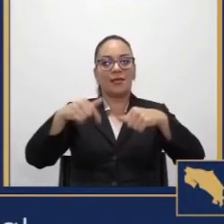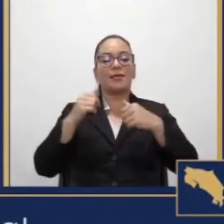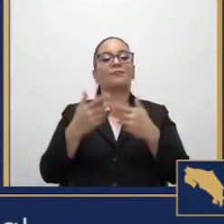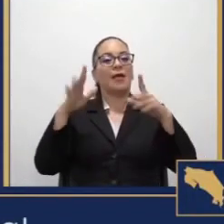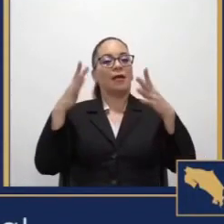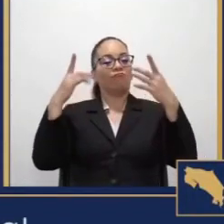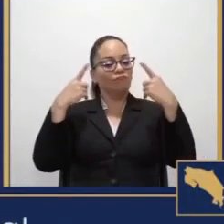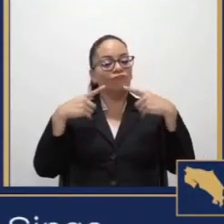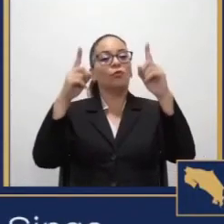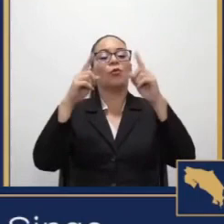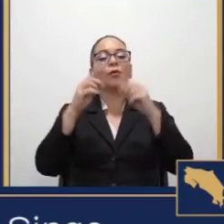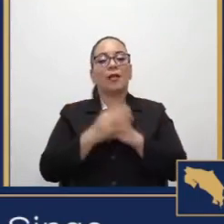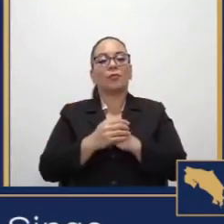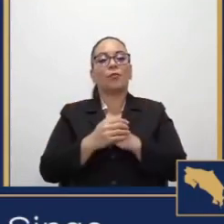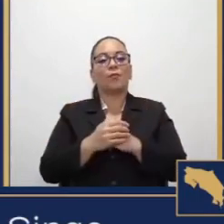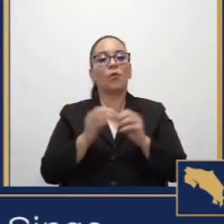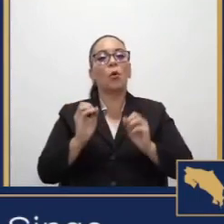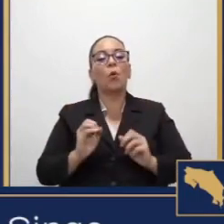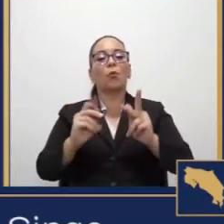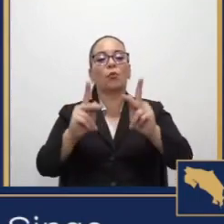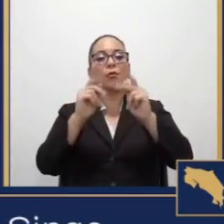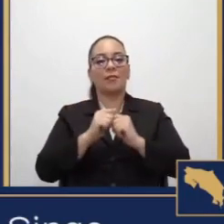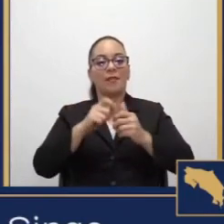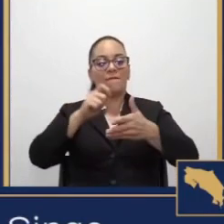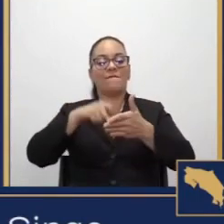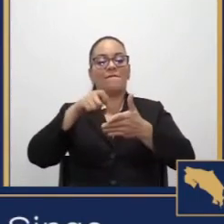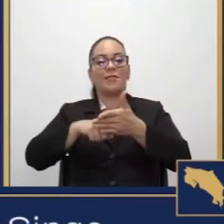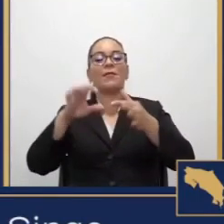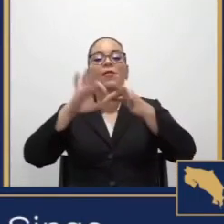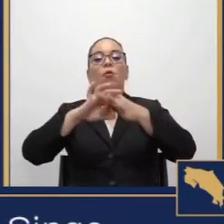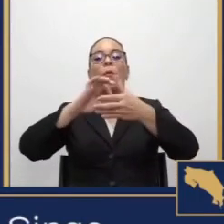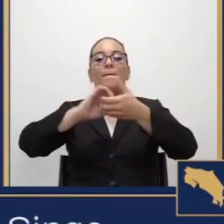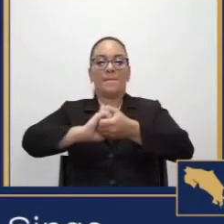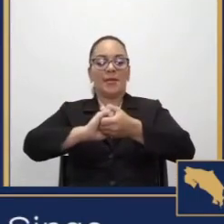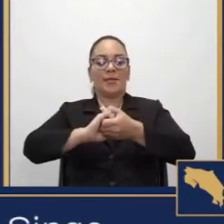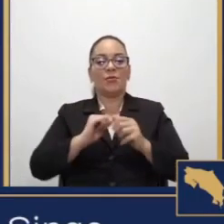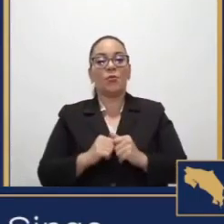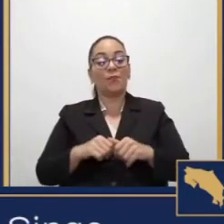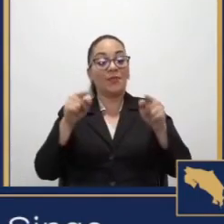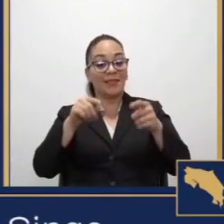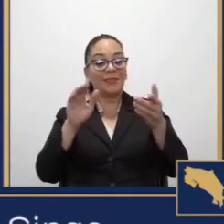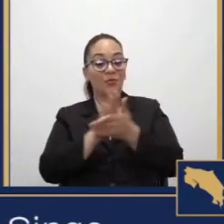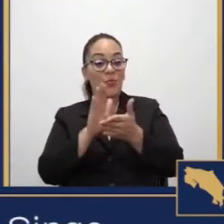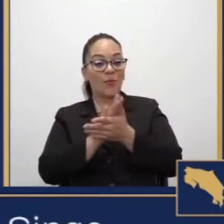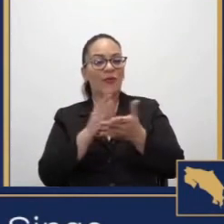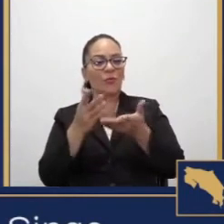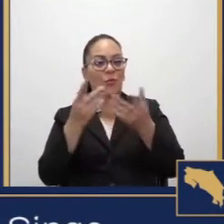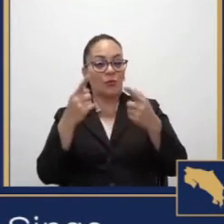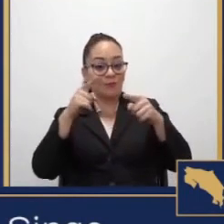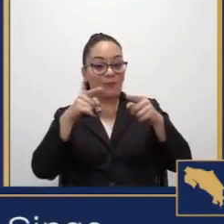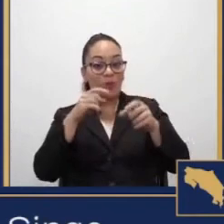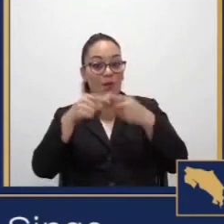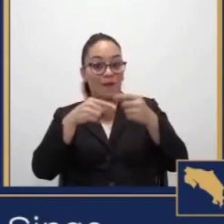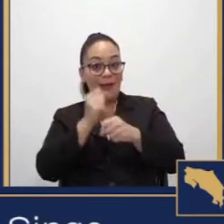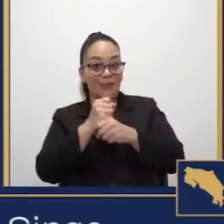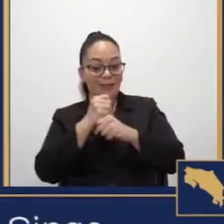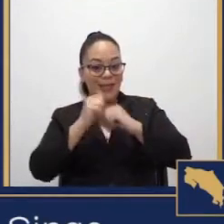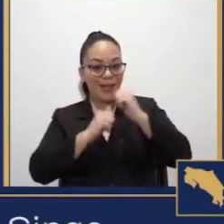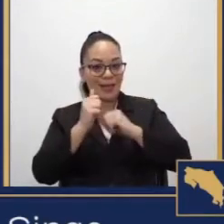la oportunidad de firmar este convenio que va a hacer que los turistas que vayan a Tortuguero